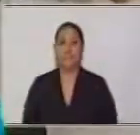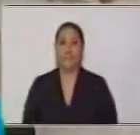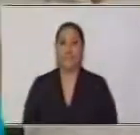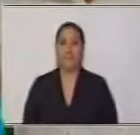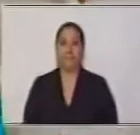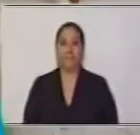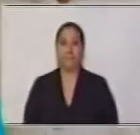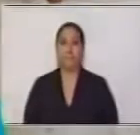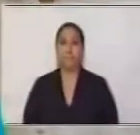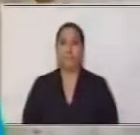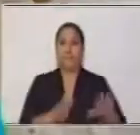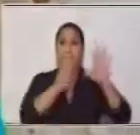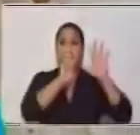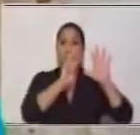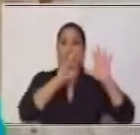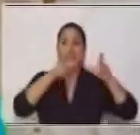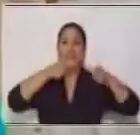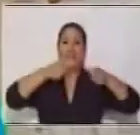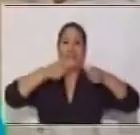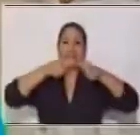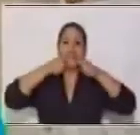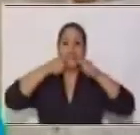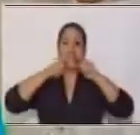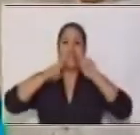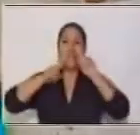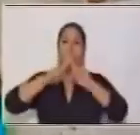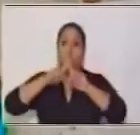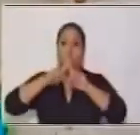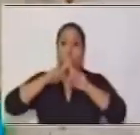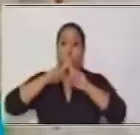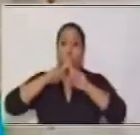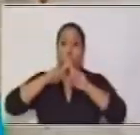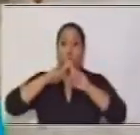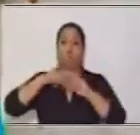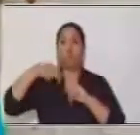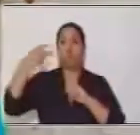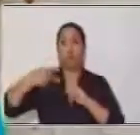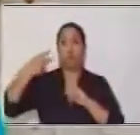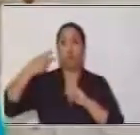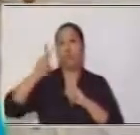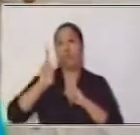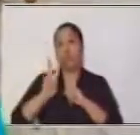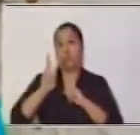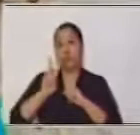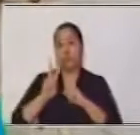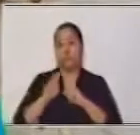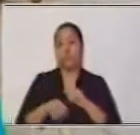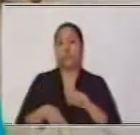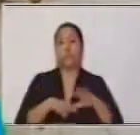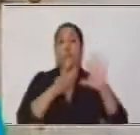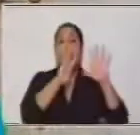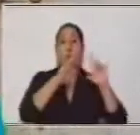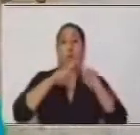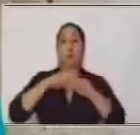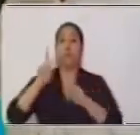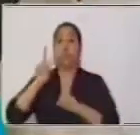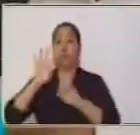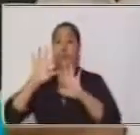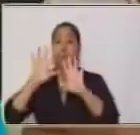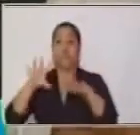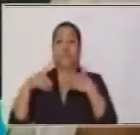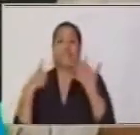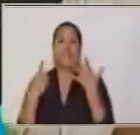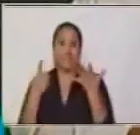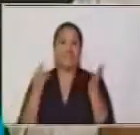Si son ocho tostadas, multiplico este ocho por el valor, ocho por dos, dieciséis quetzales.